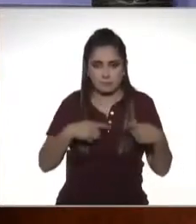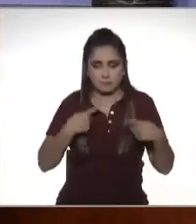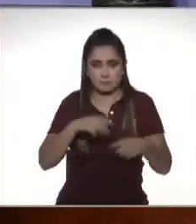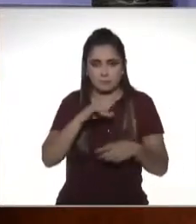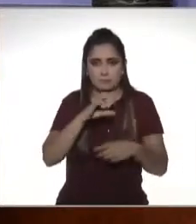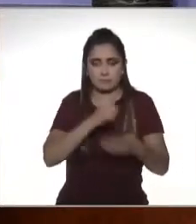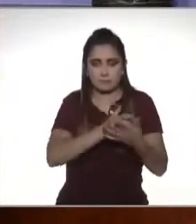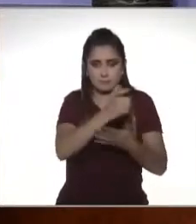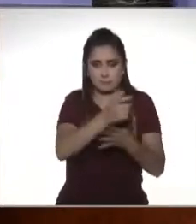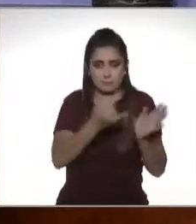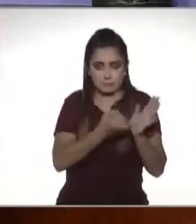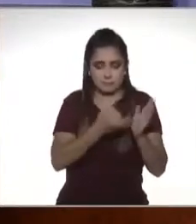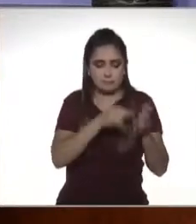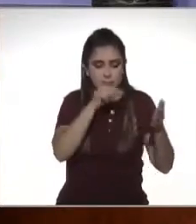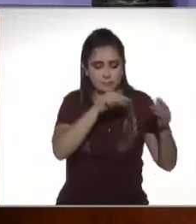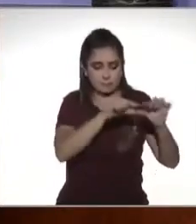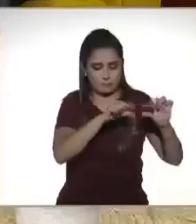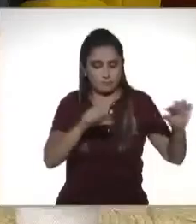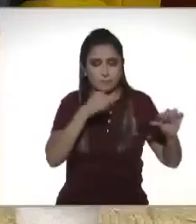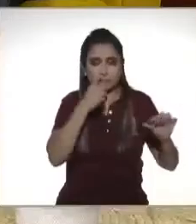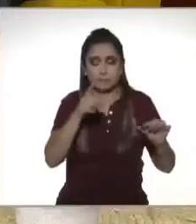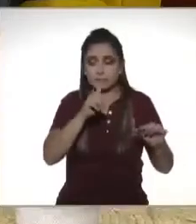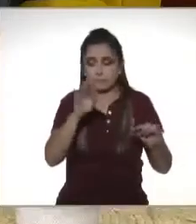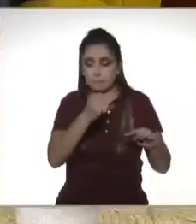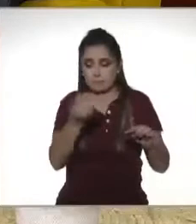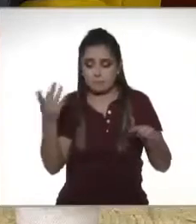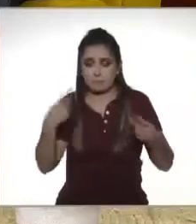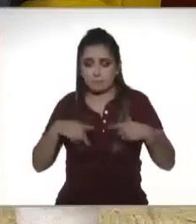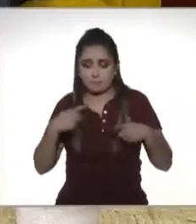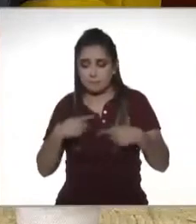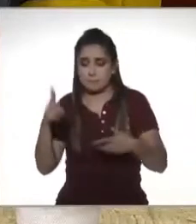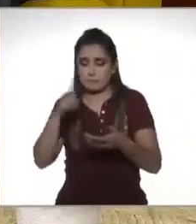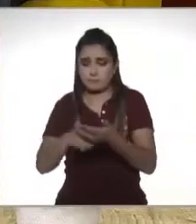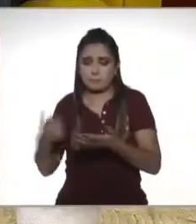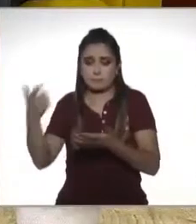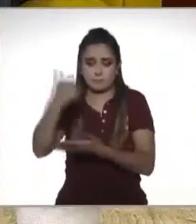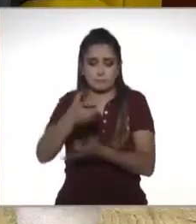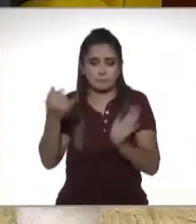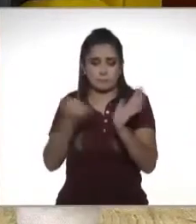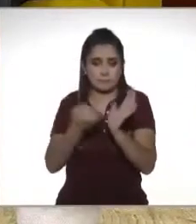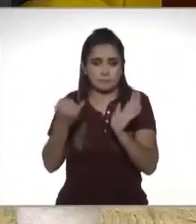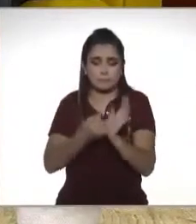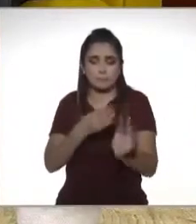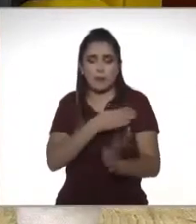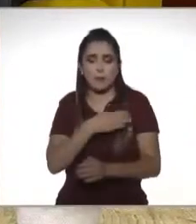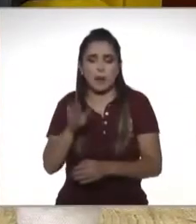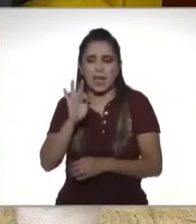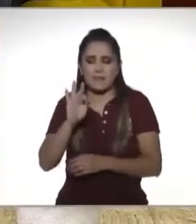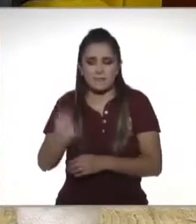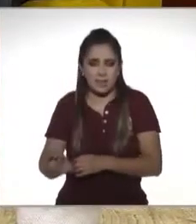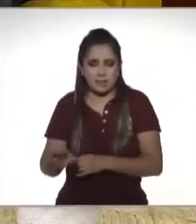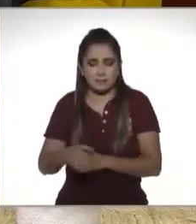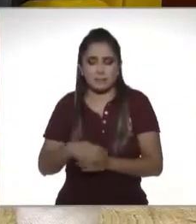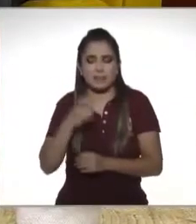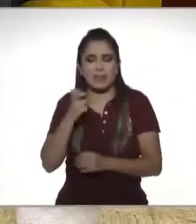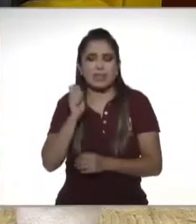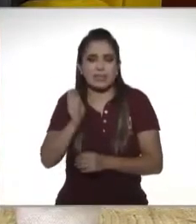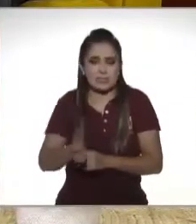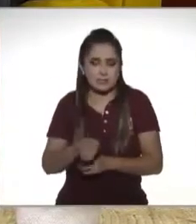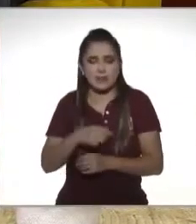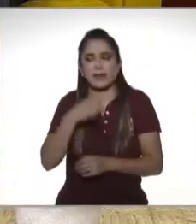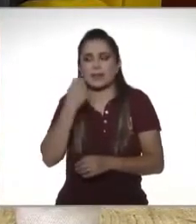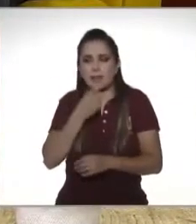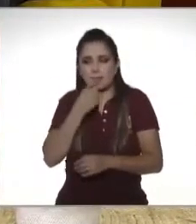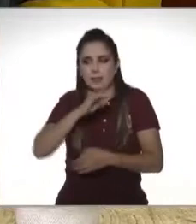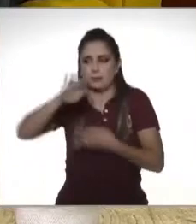hay un artículo expreso que dice que las actuaciones que hacen los contribuyentes se presumen de buena fe entonces tenemos que partir de esta base de que todos